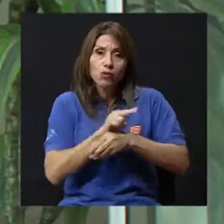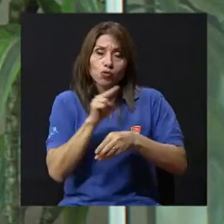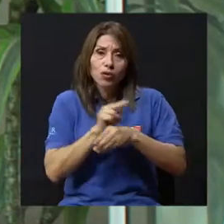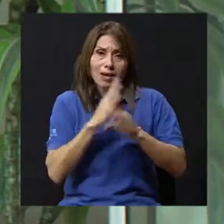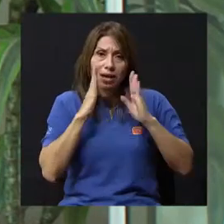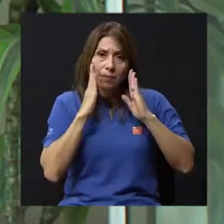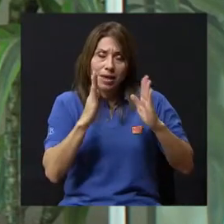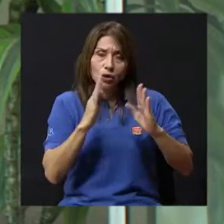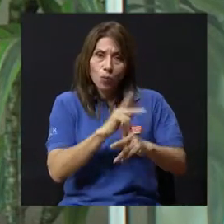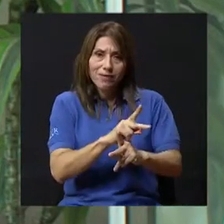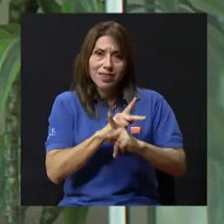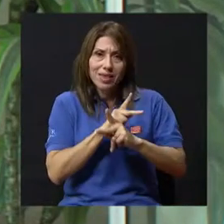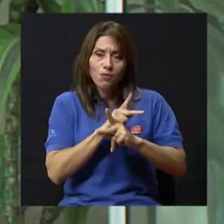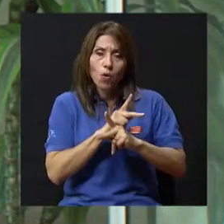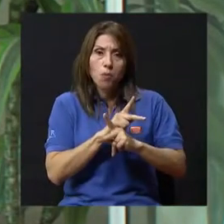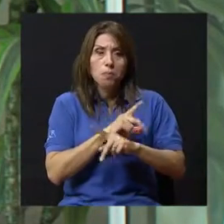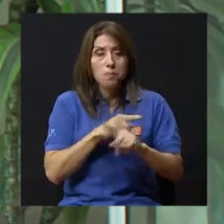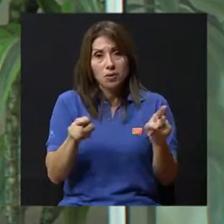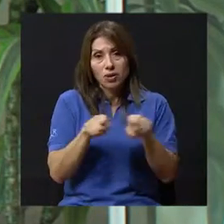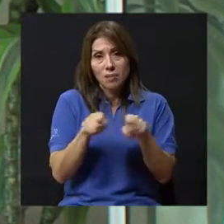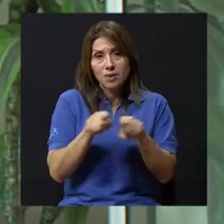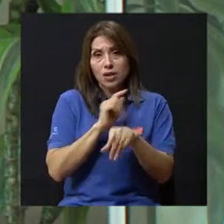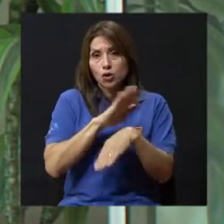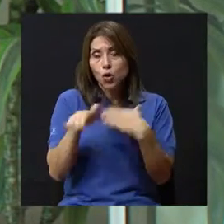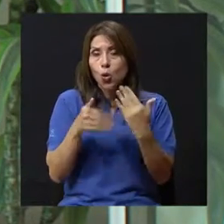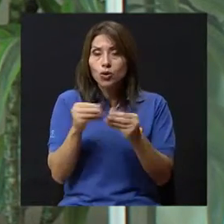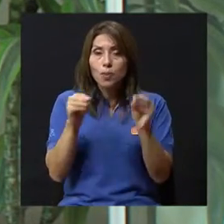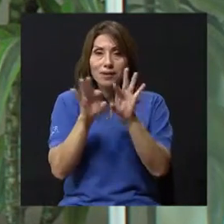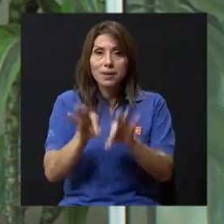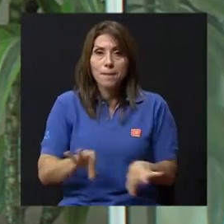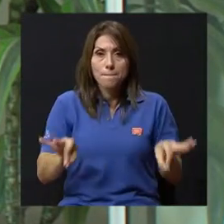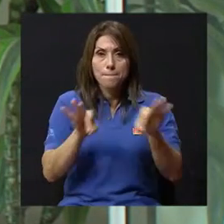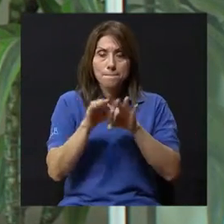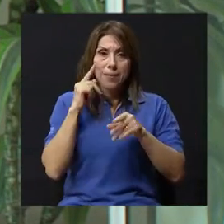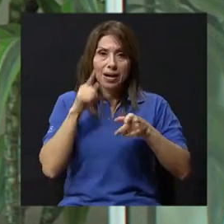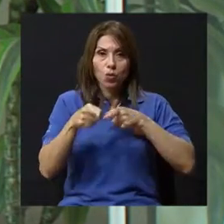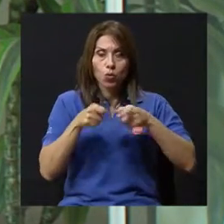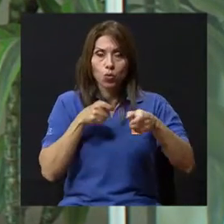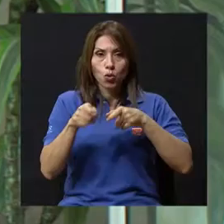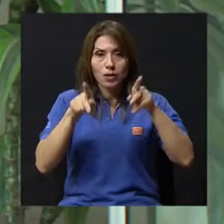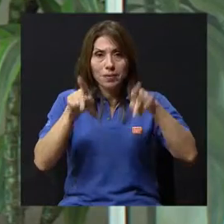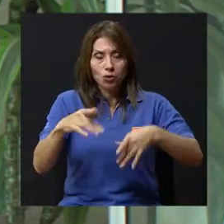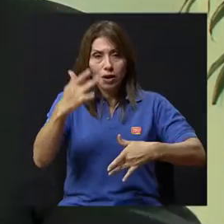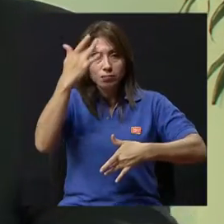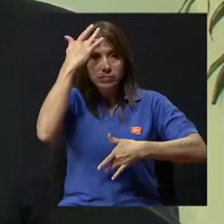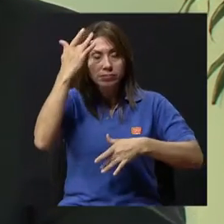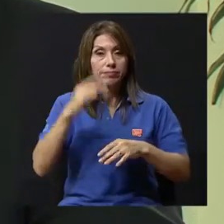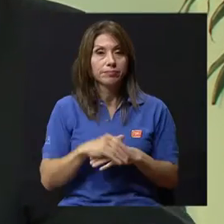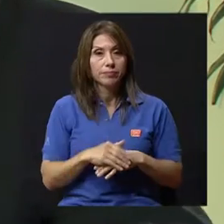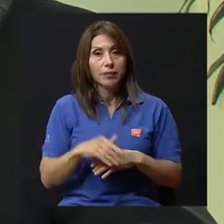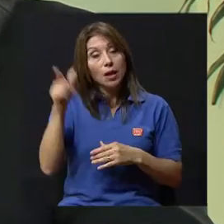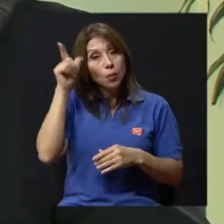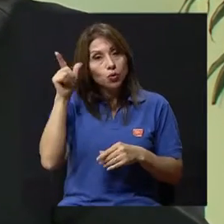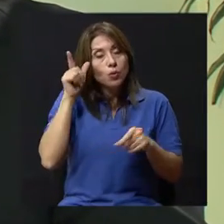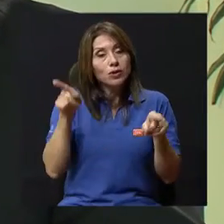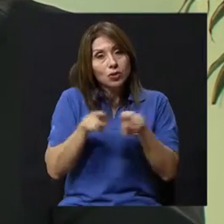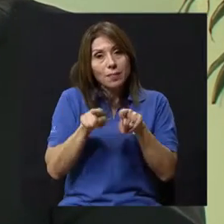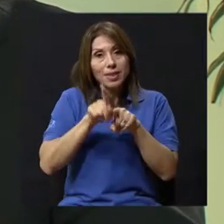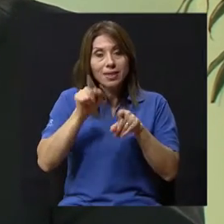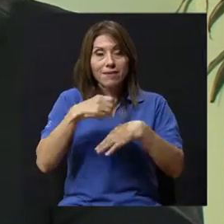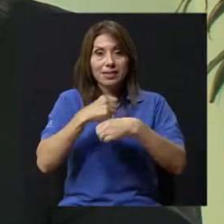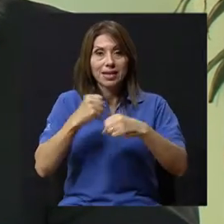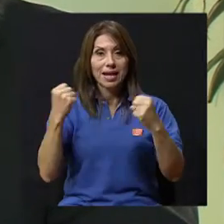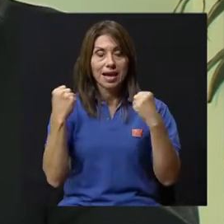medidas más importantes de control de ese paciente asmático. Y, por supuesto, realizar